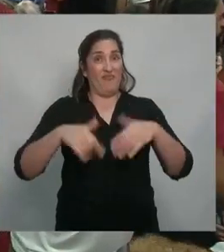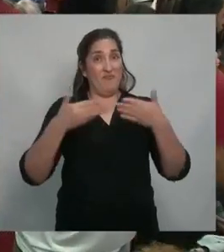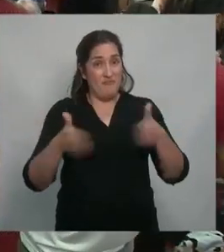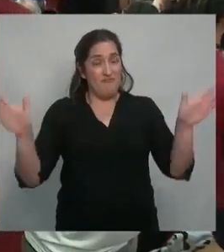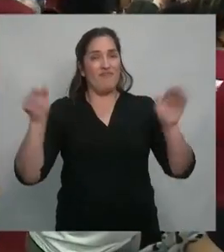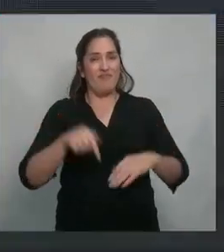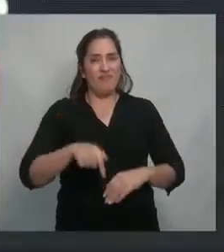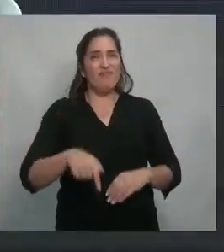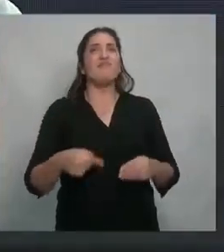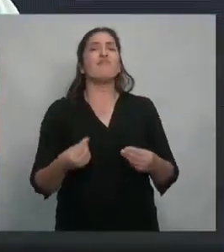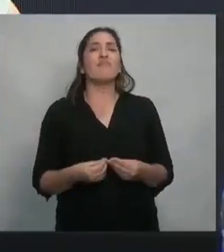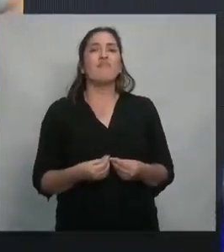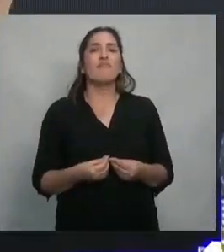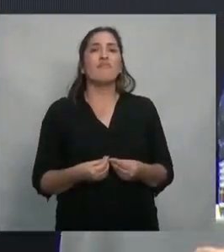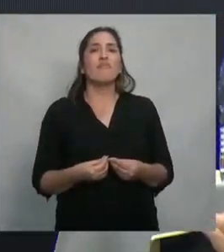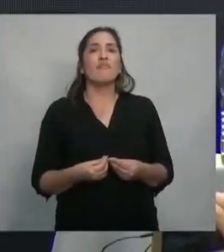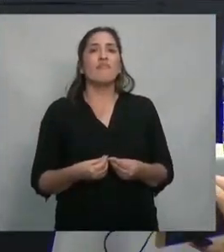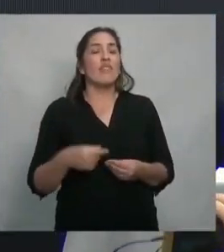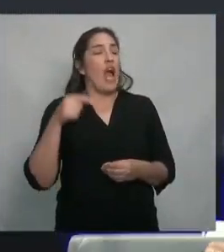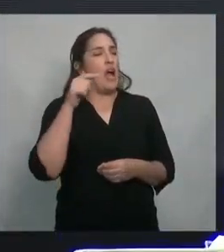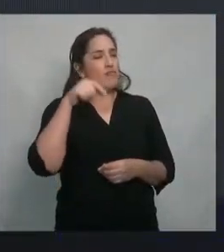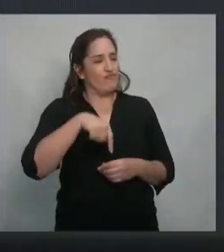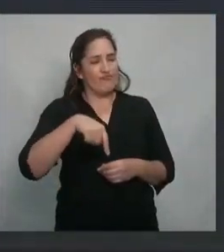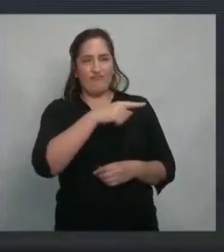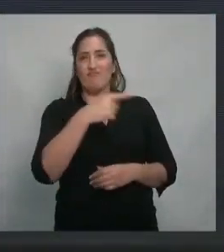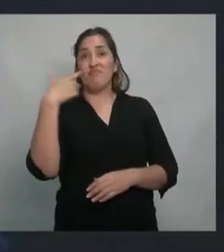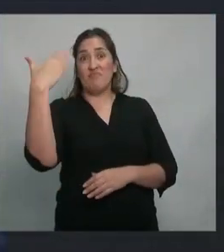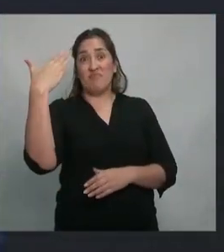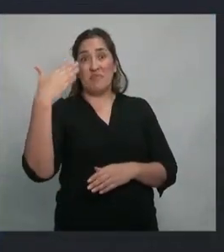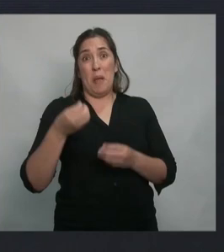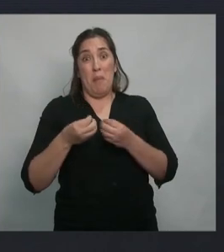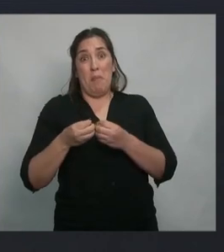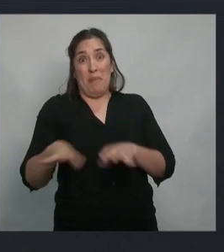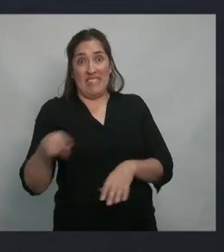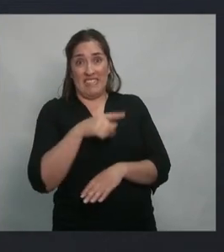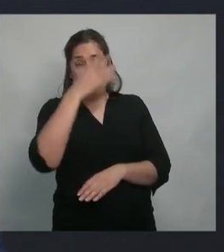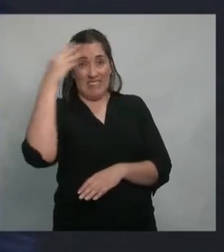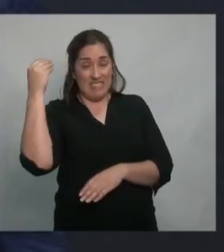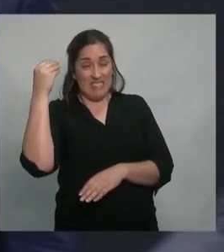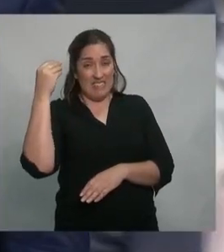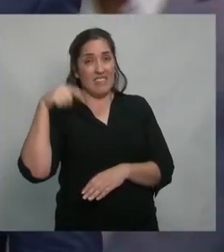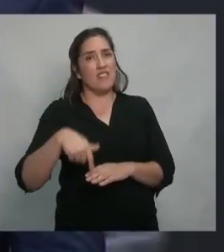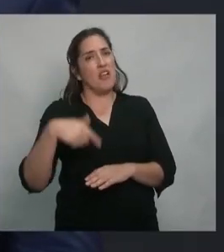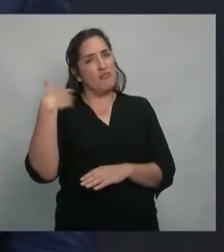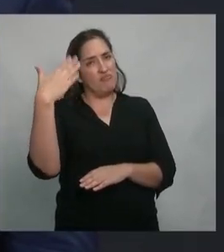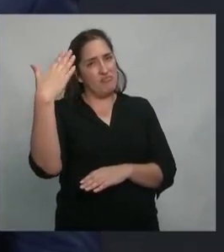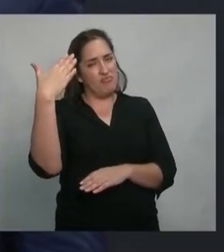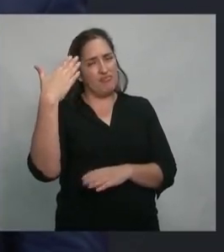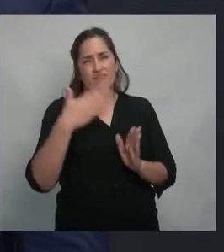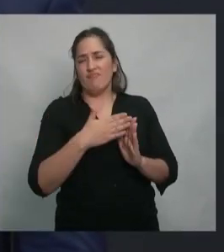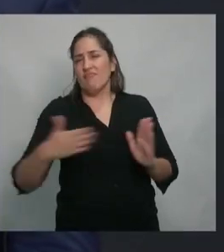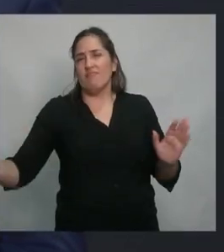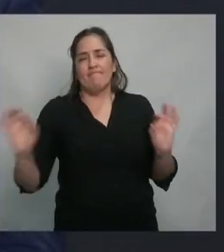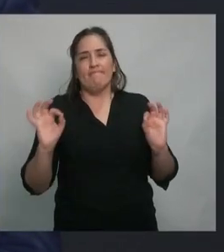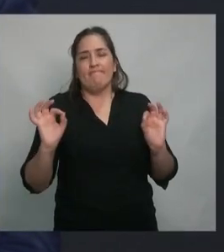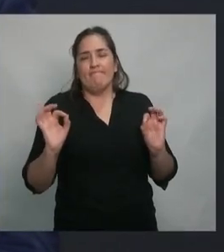su brillante conferencia, al comienzo de la transmisión de su brillante conferencia,